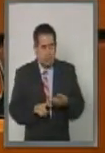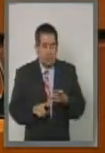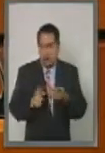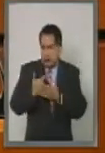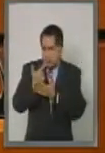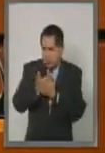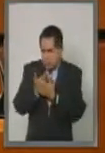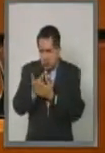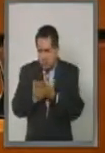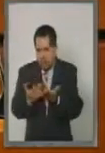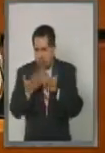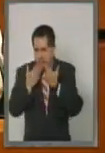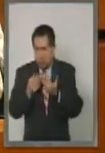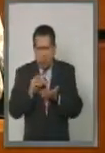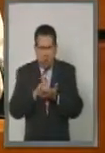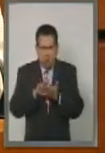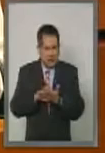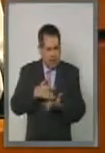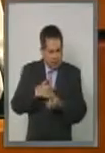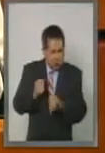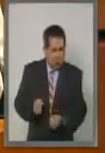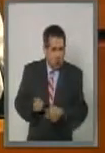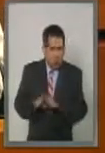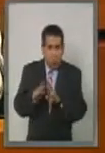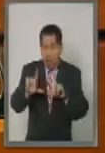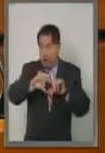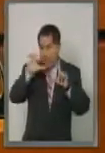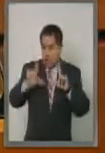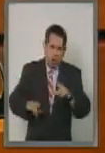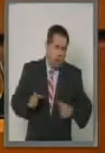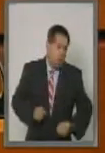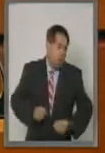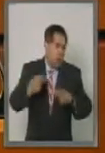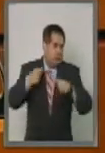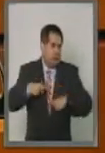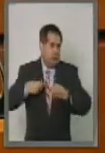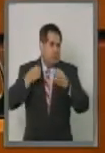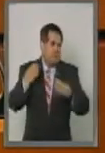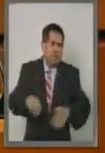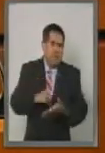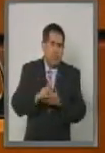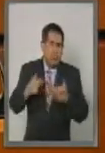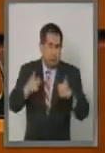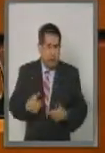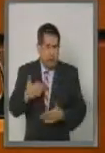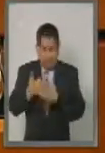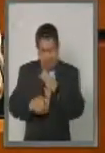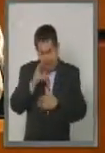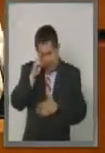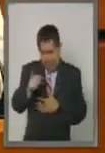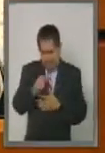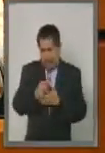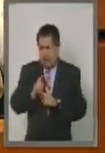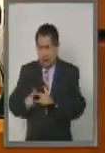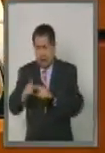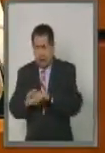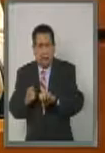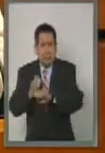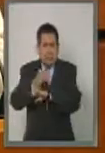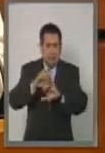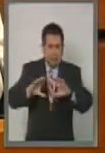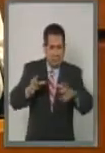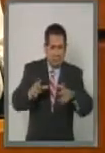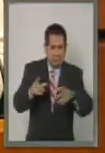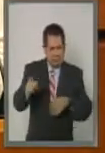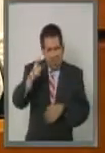cierto no está consolidado a nivel nacional entre todos los organismos estatales o del sistema